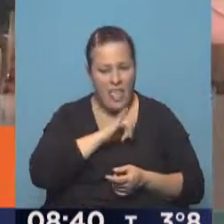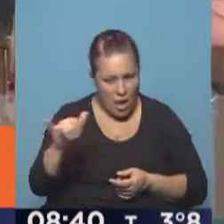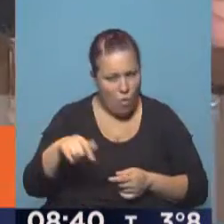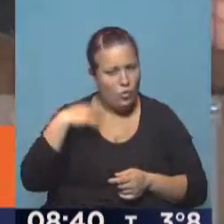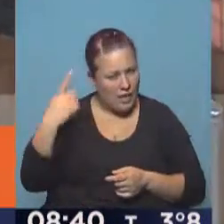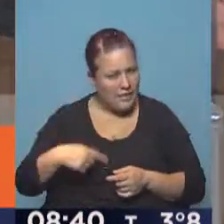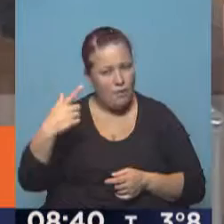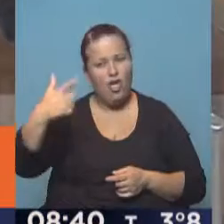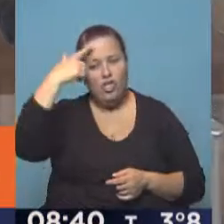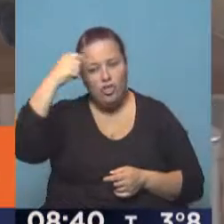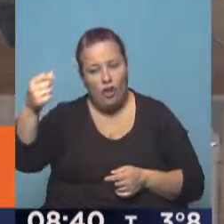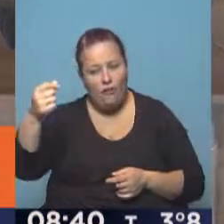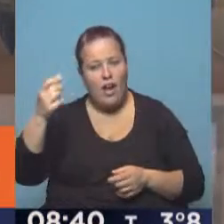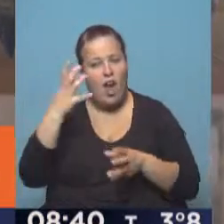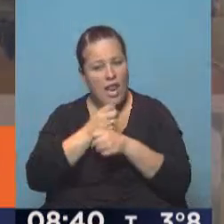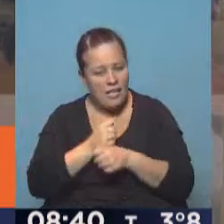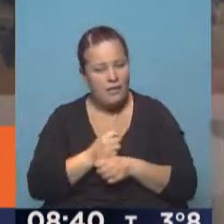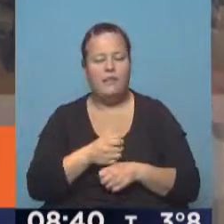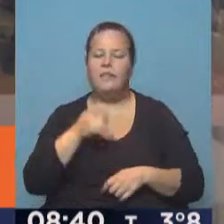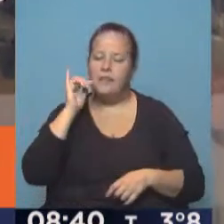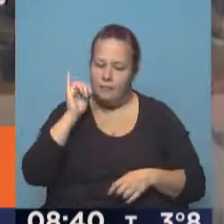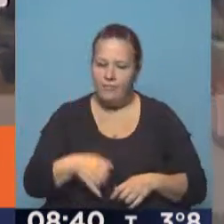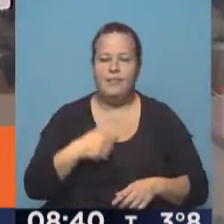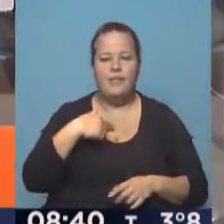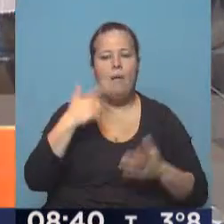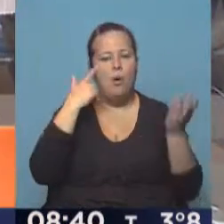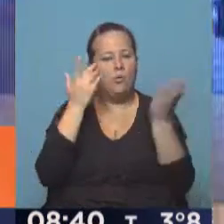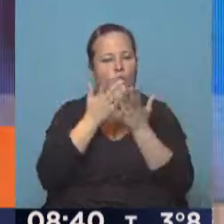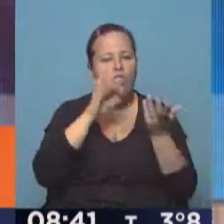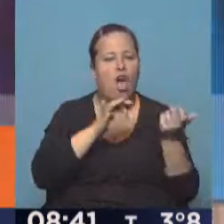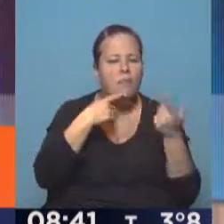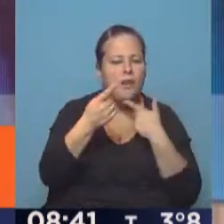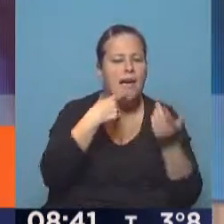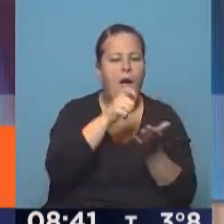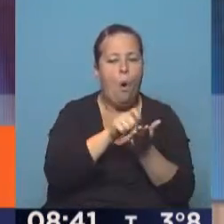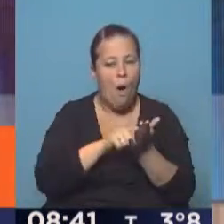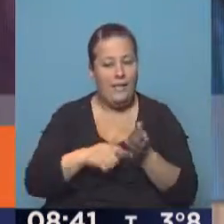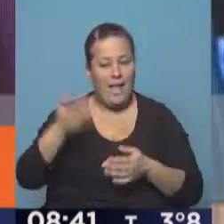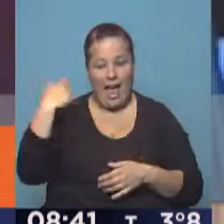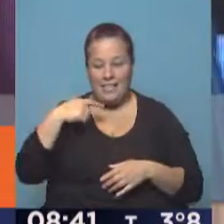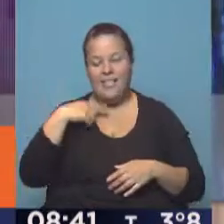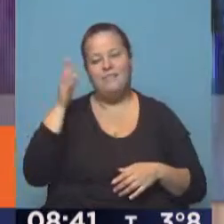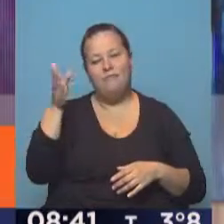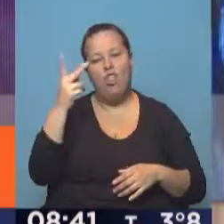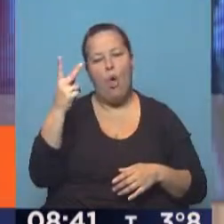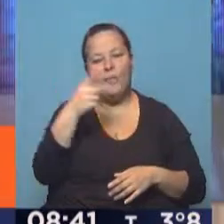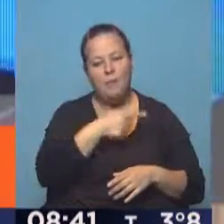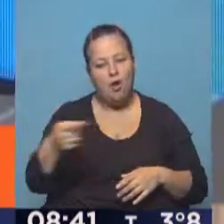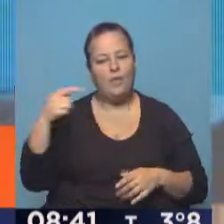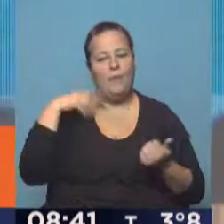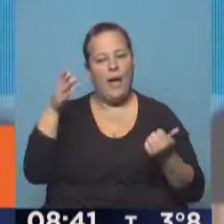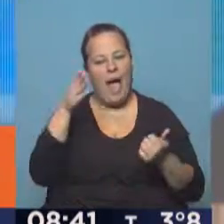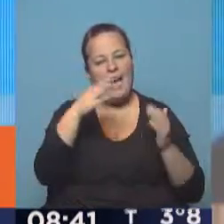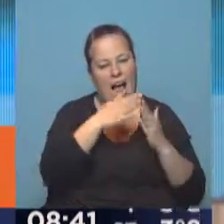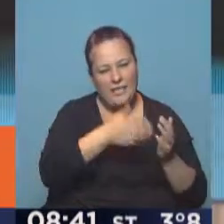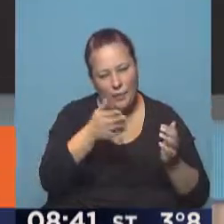recurrente, choferes de Es una denuncia recurrente, estamos justamente haciendo un estudio de opinión y haciendo una expuesta que las últimas veces nosotros recorremos dos veces por semana casas